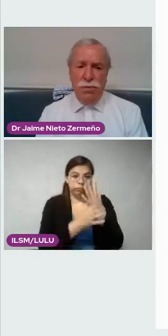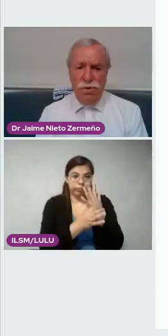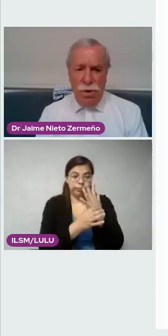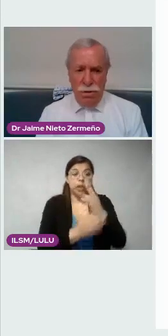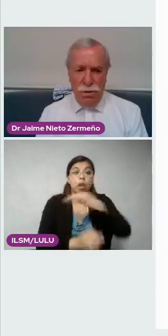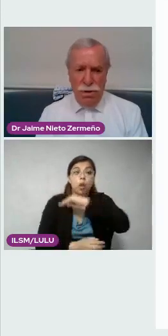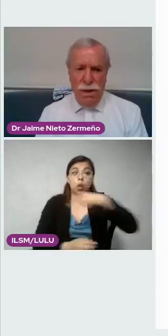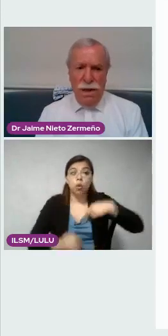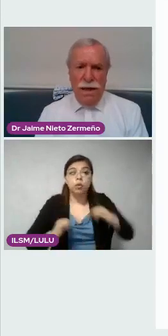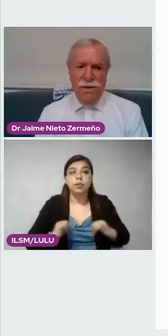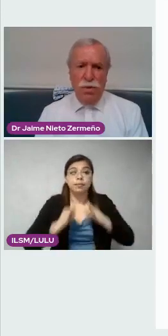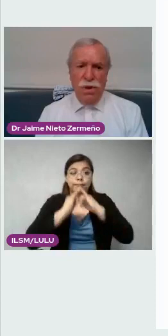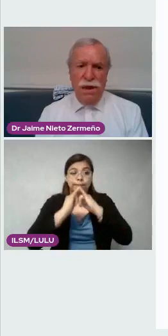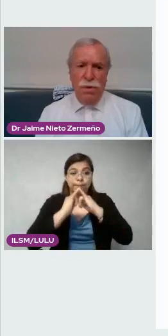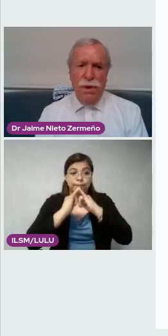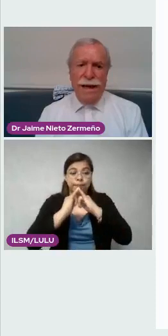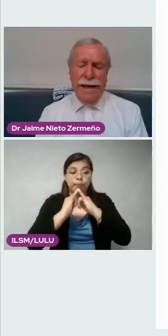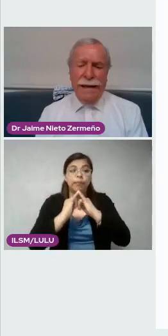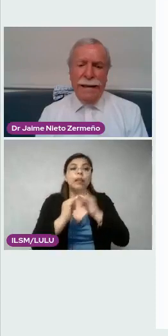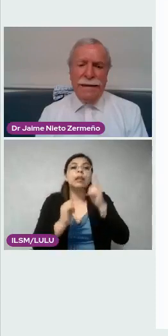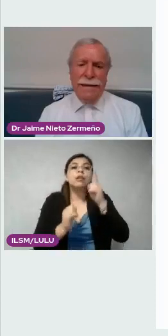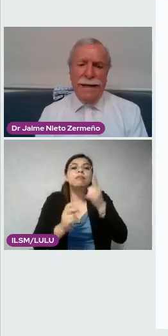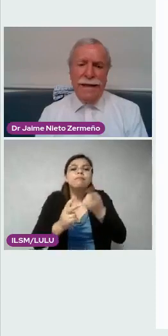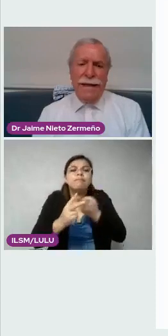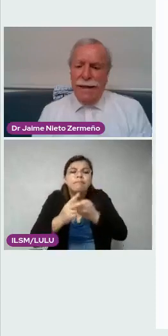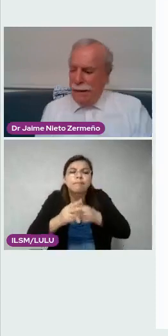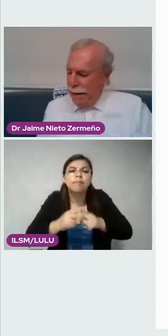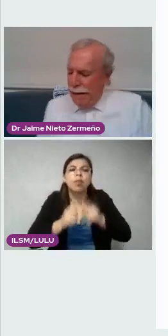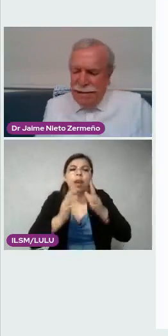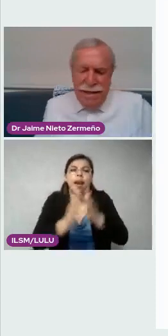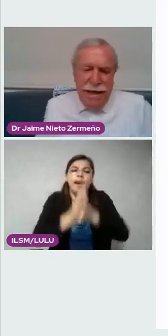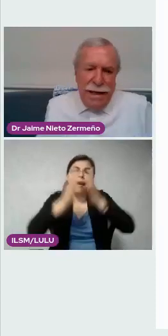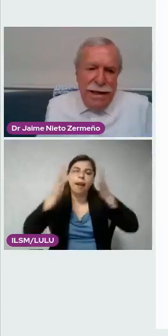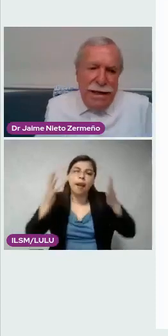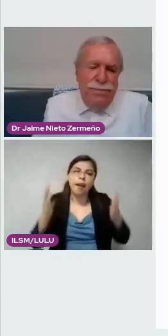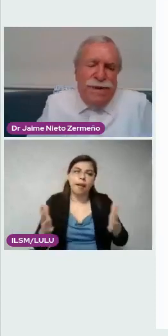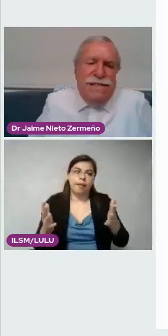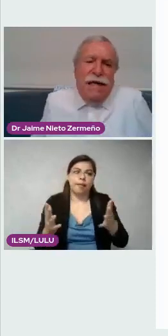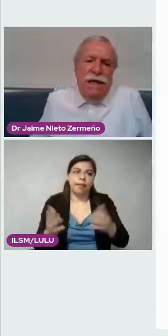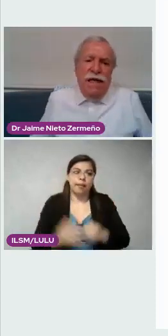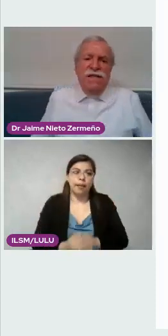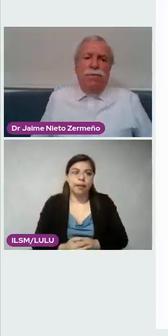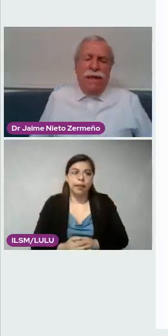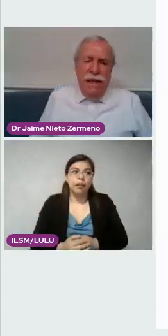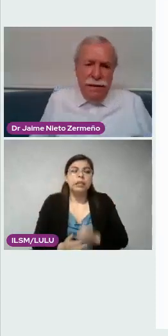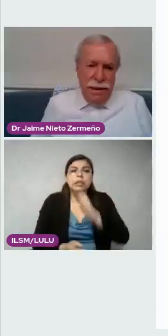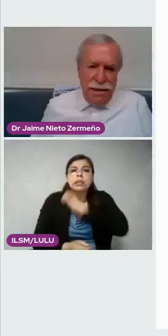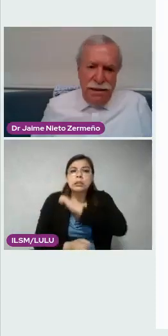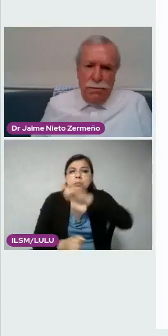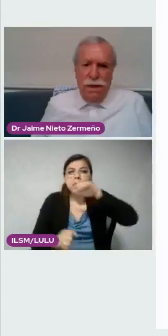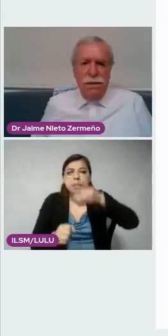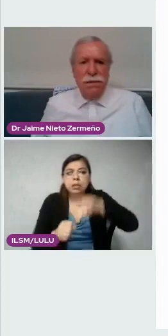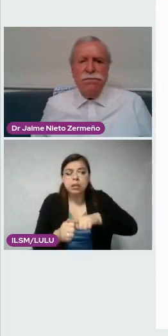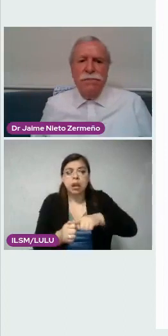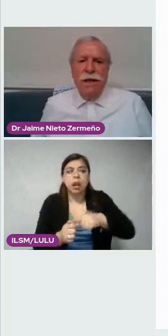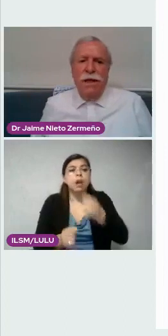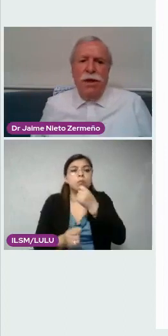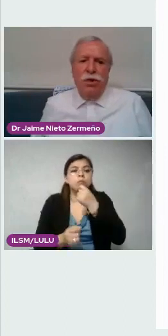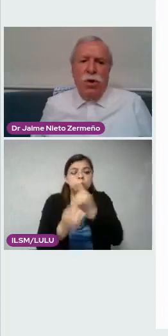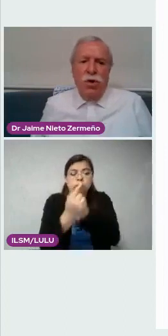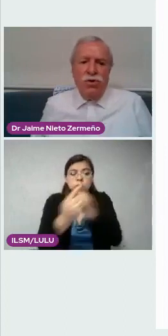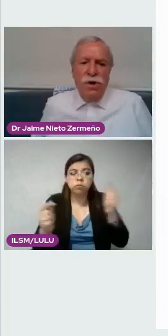nuestra institución ha surgido una gran cantidad de las especialidades pediátricas del país.